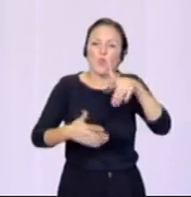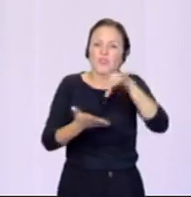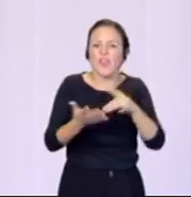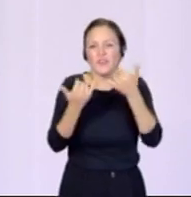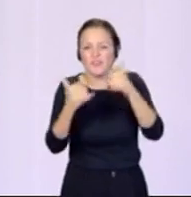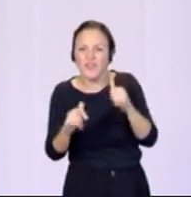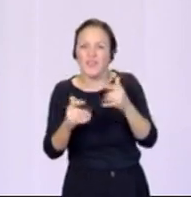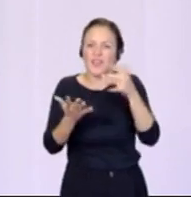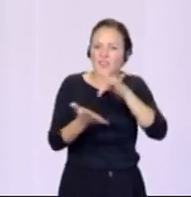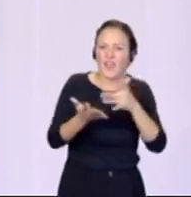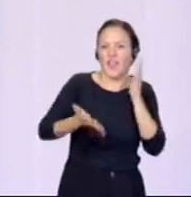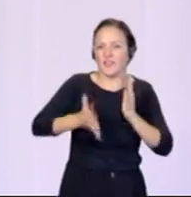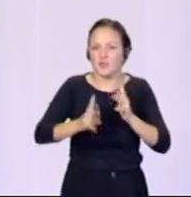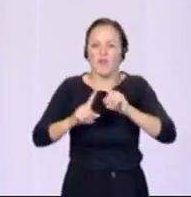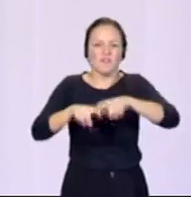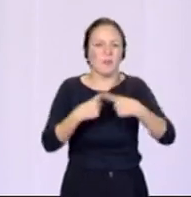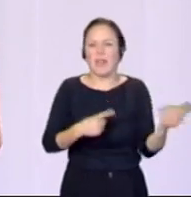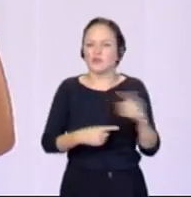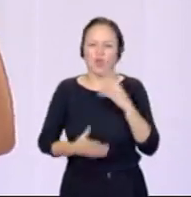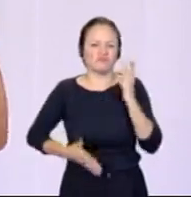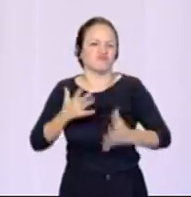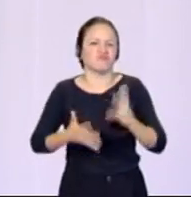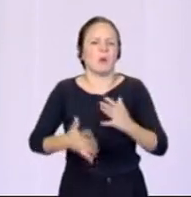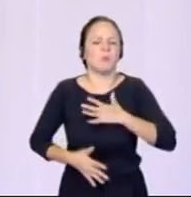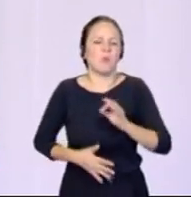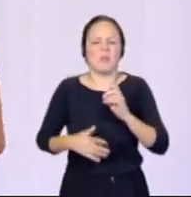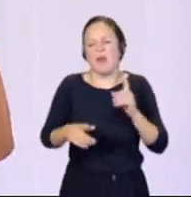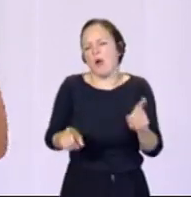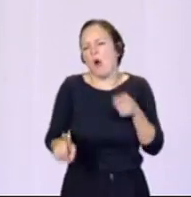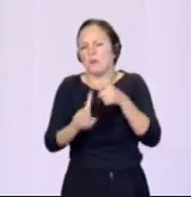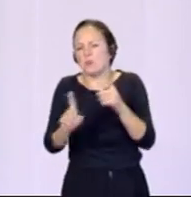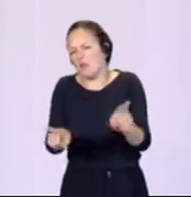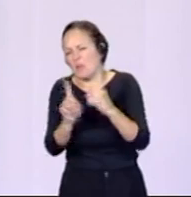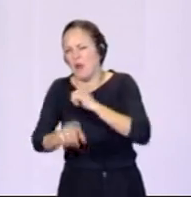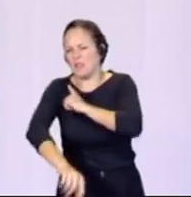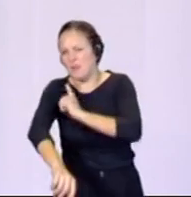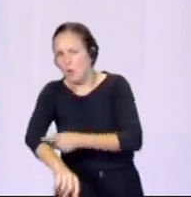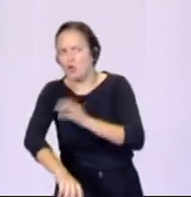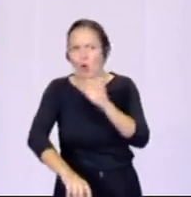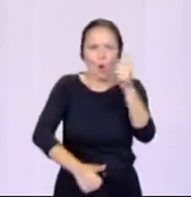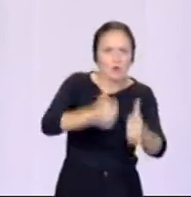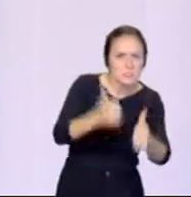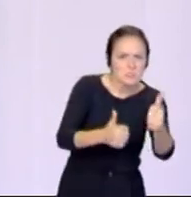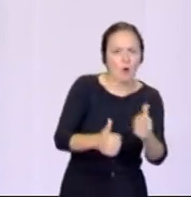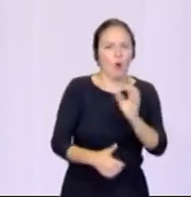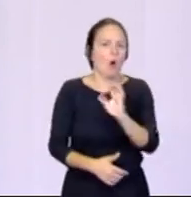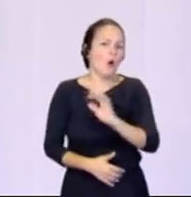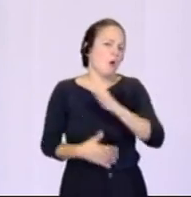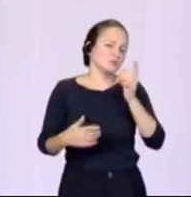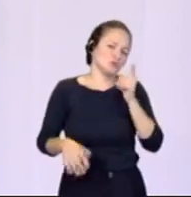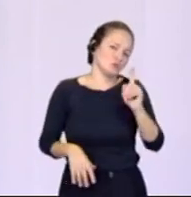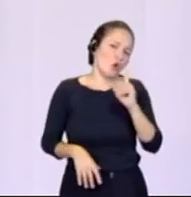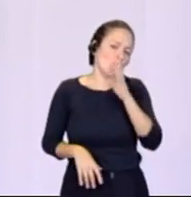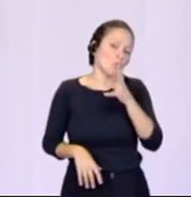familia para que todo el mundo corra, sea cual sea el motivo. Ya sea por hacer algo de deporte, ya sea por afán competitivo o simplemente por ayudar